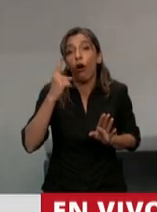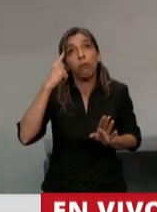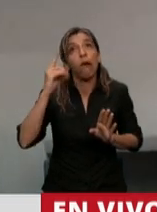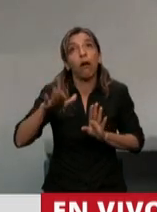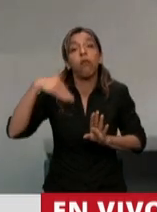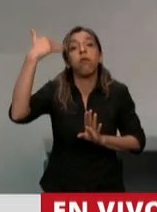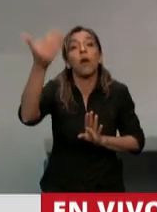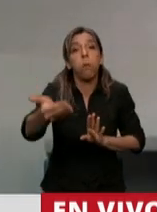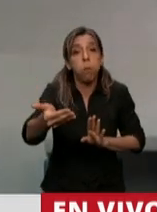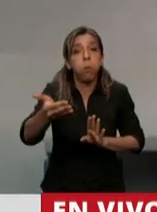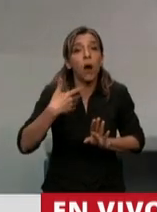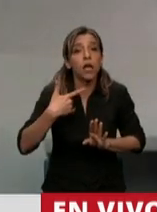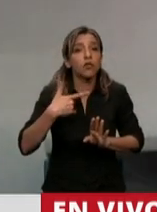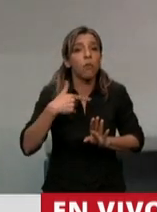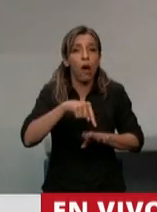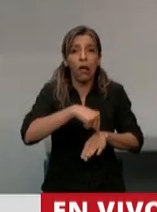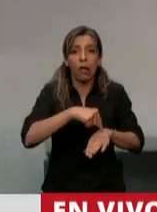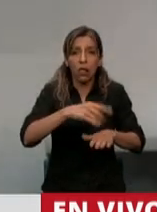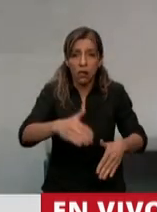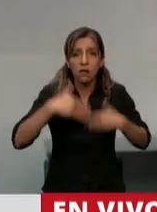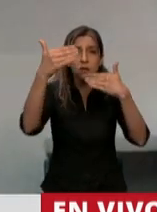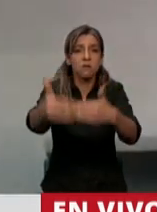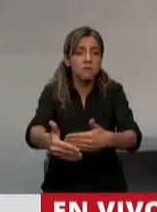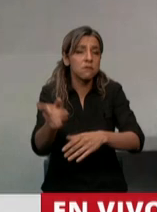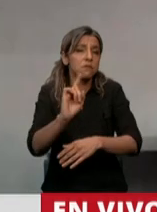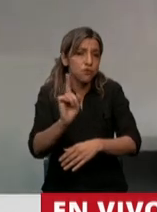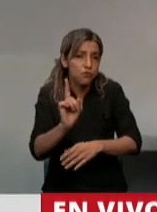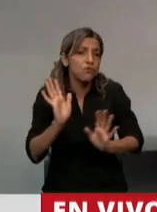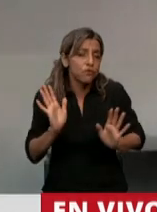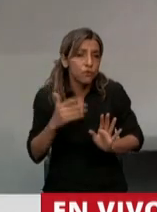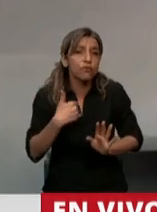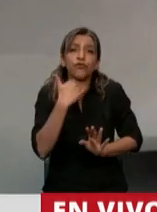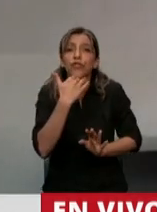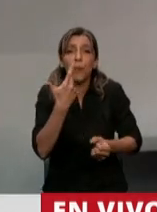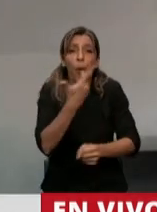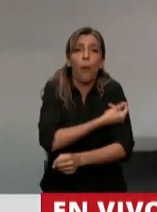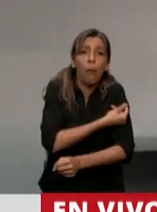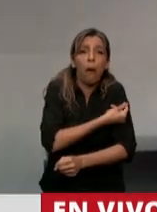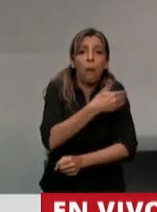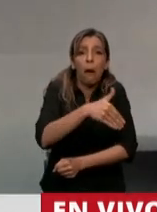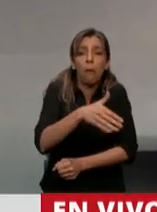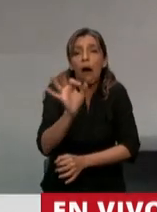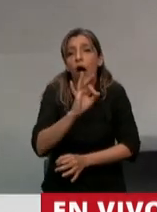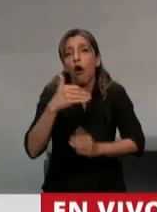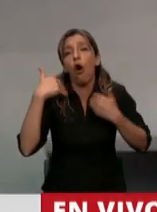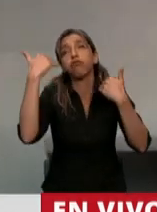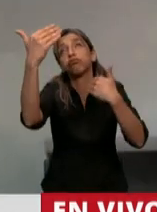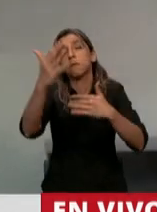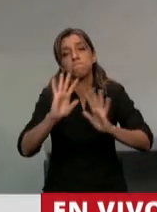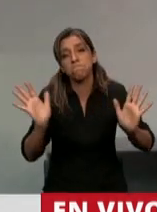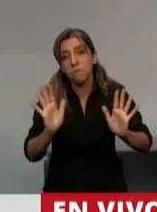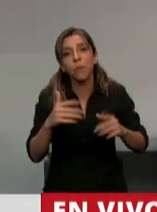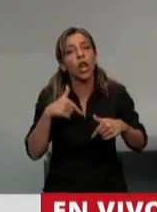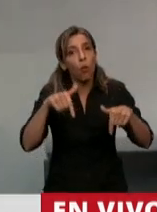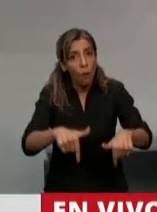por el estilo. La pospandemia es la acción que nosotros ya tenemos que empezar a desarrollar de las cuales este